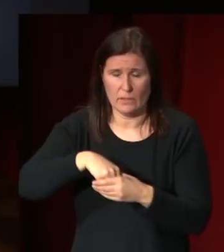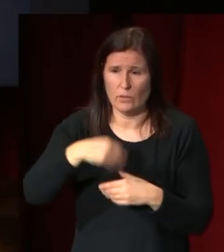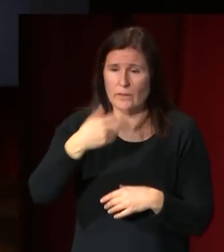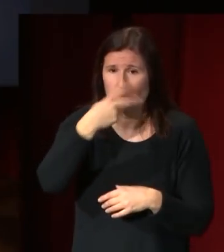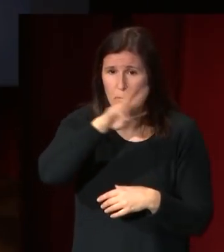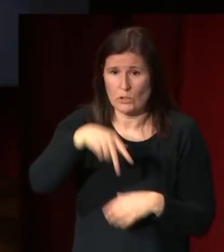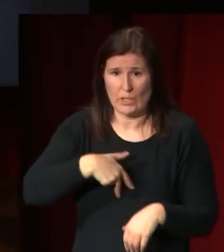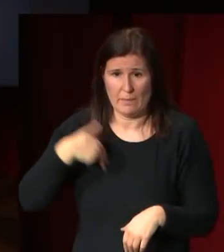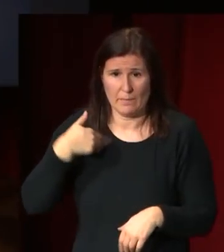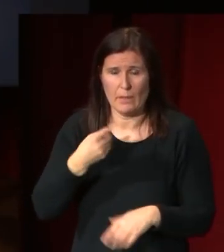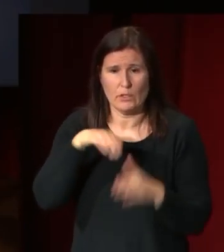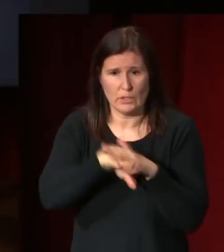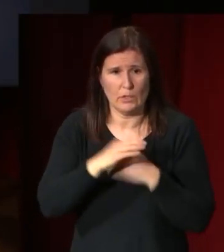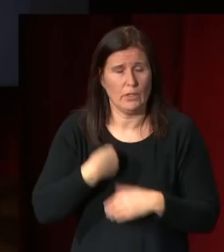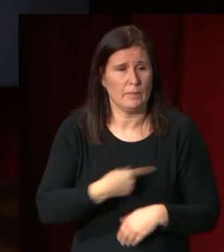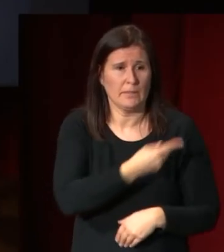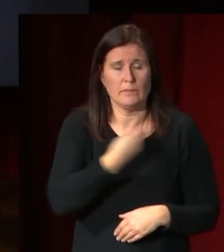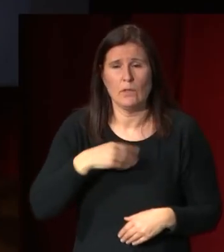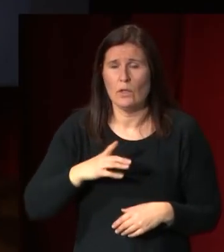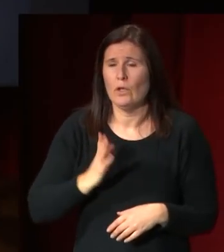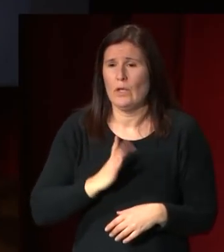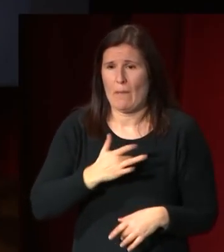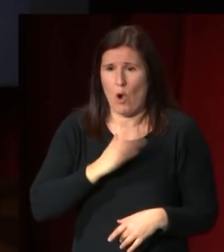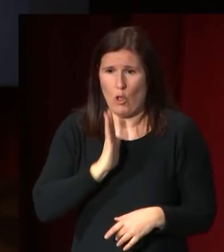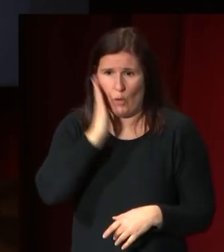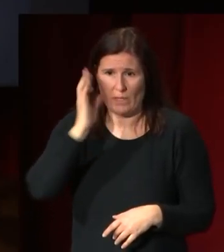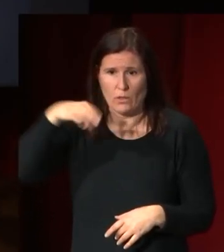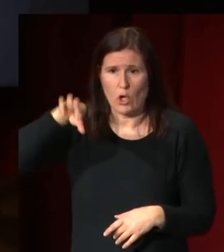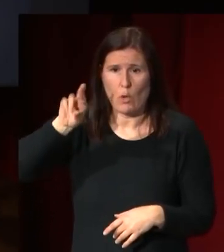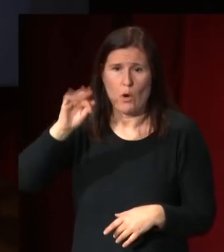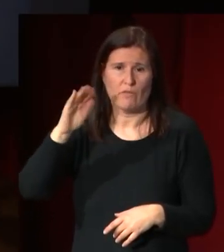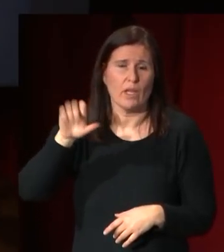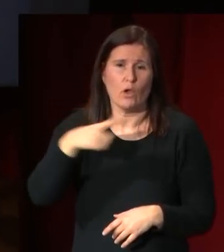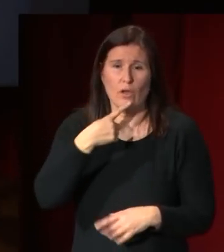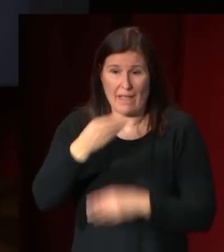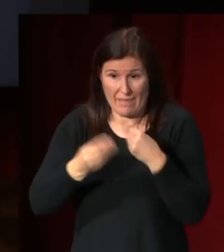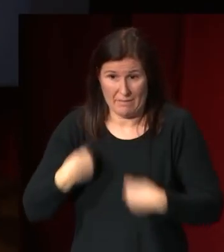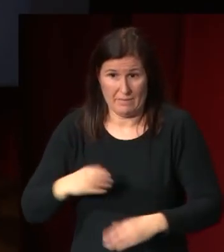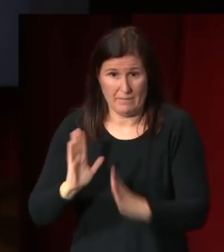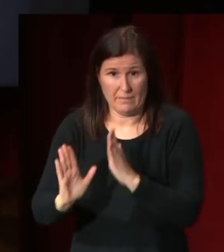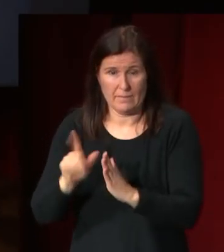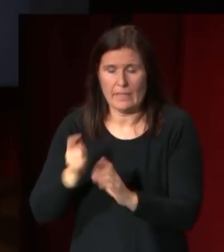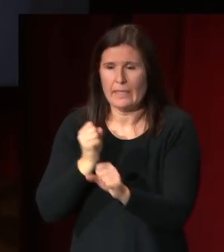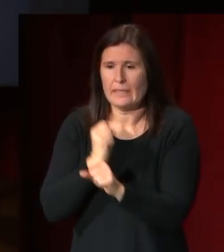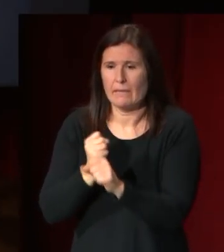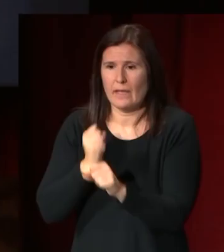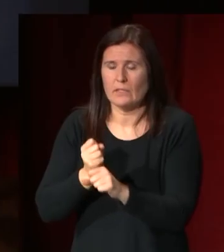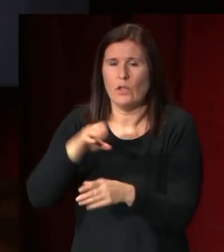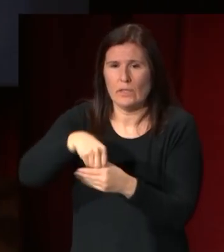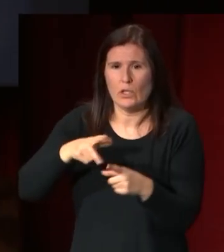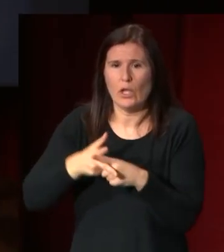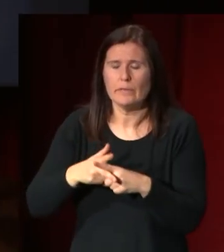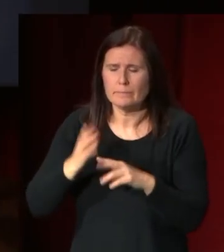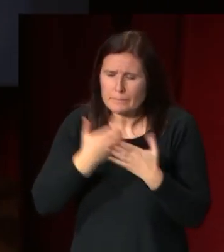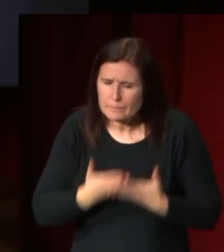se conserva este morfeo o amor dormido que está realizando en esos años en los que ya no solamente está trabajando en el estudio del desnudo